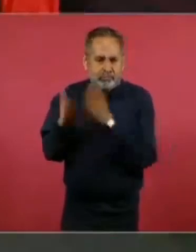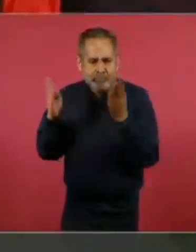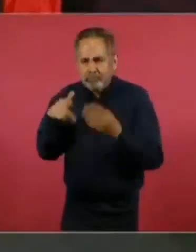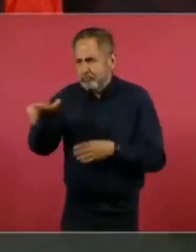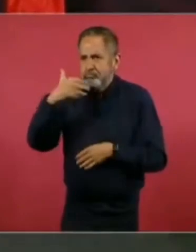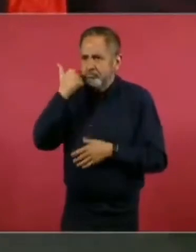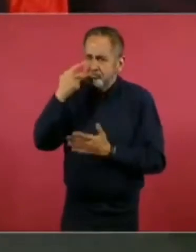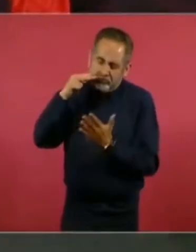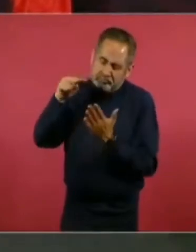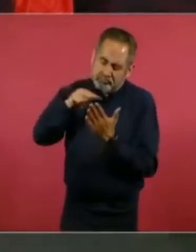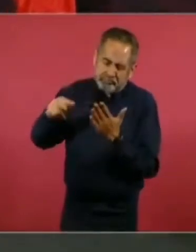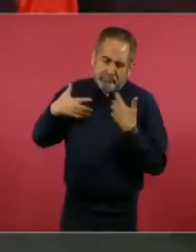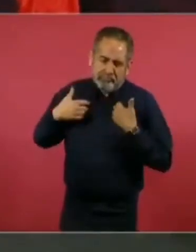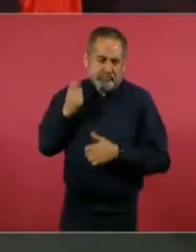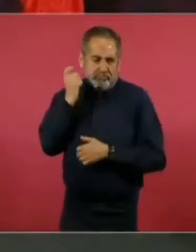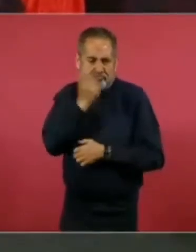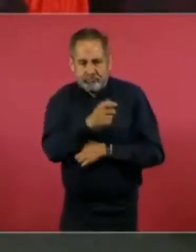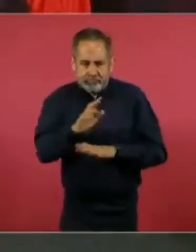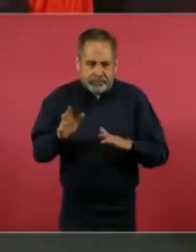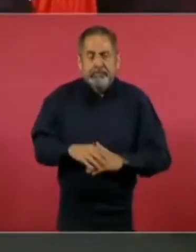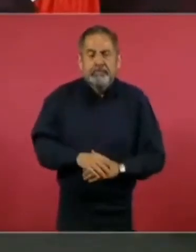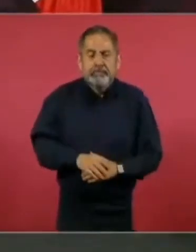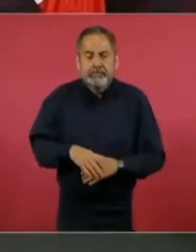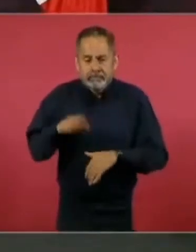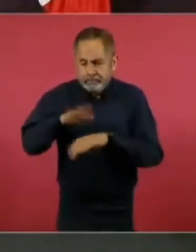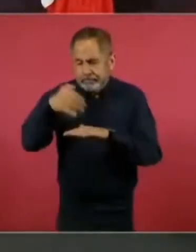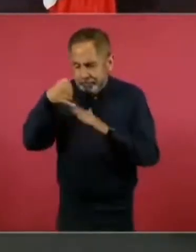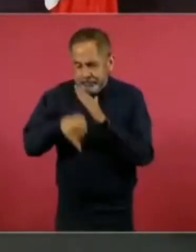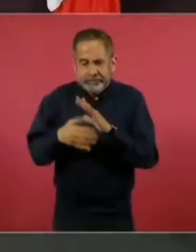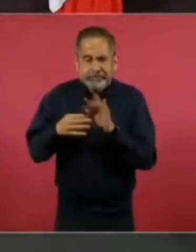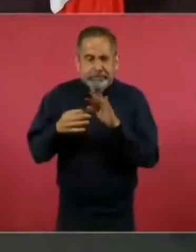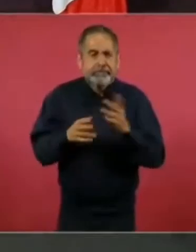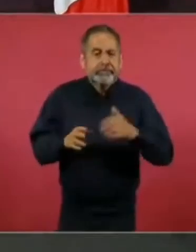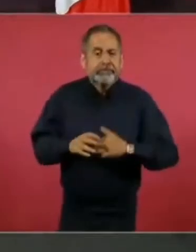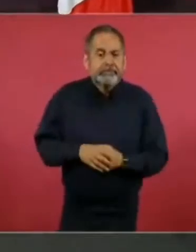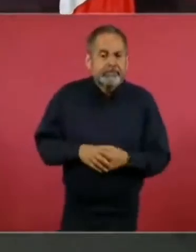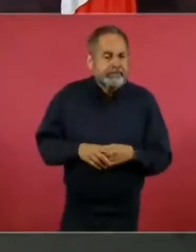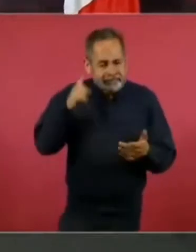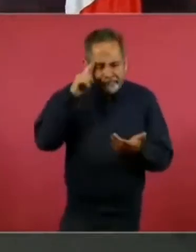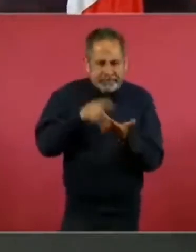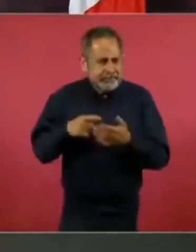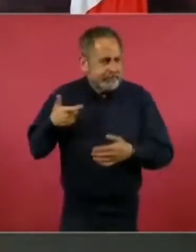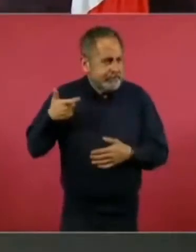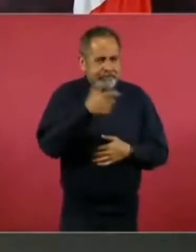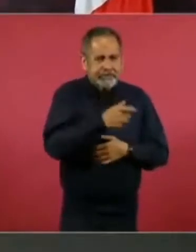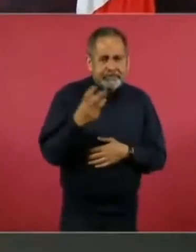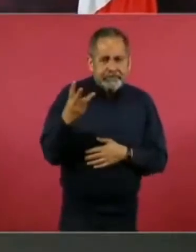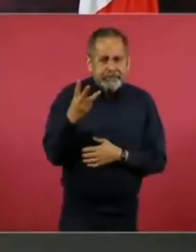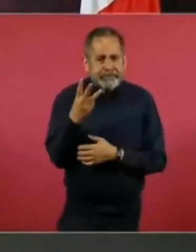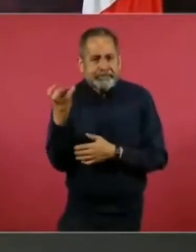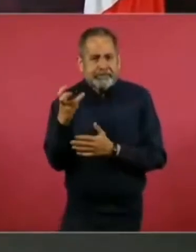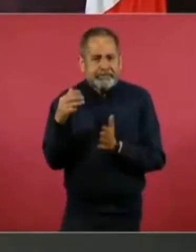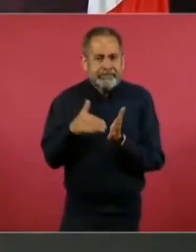enterarse más, iban a pagar creo que 300 millones de dólares